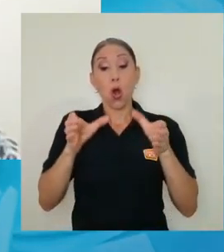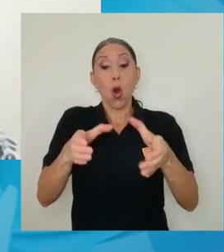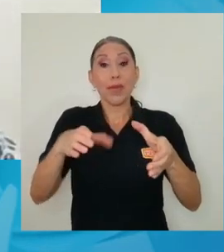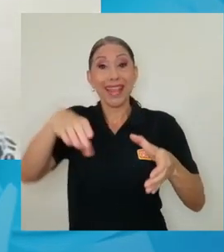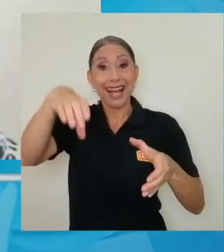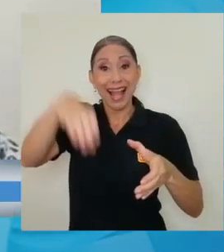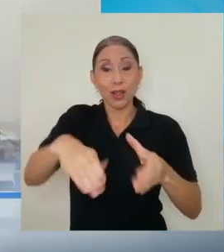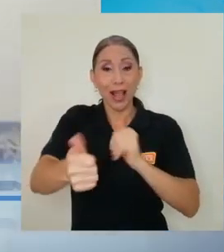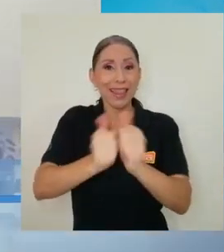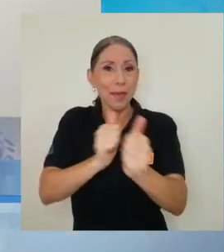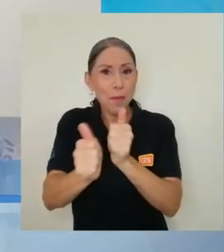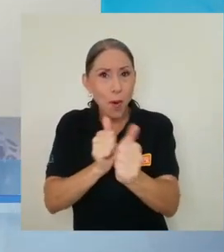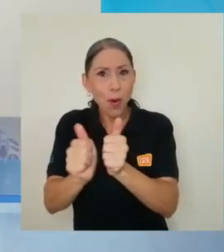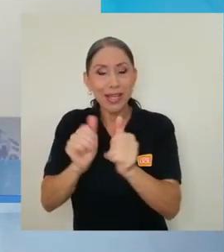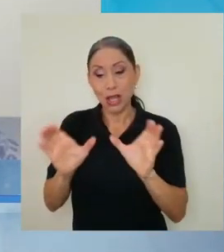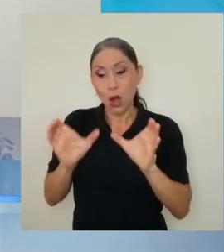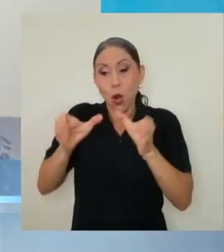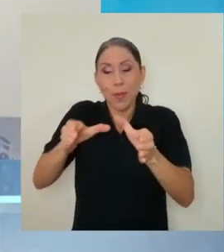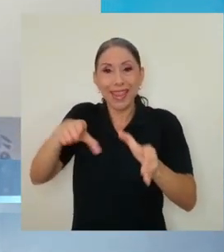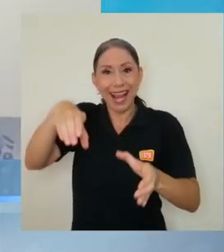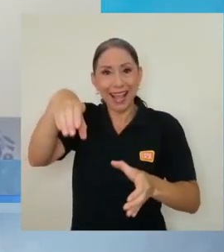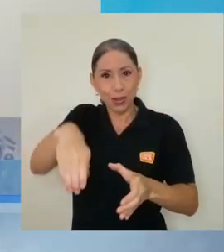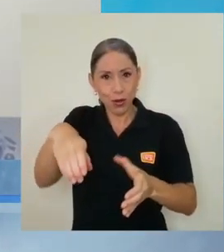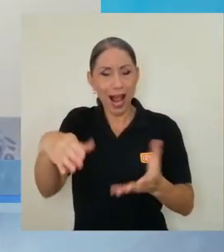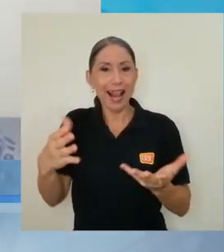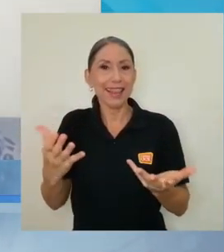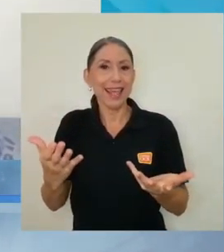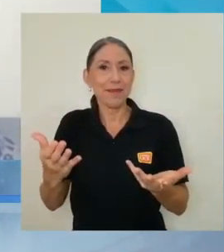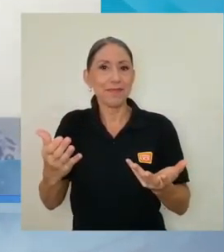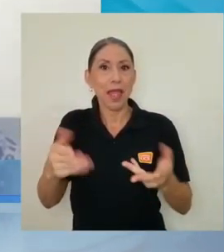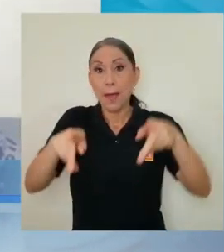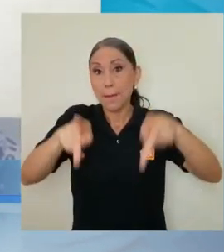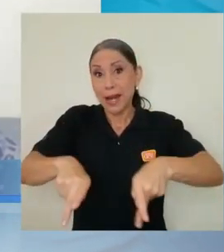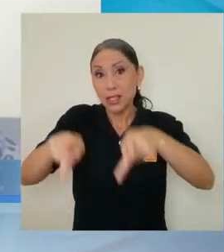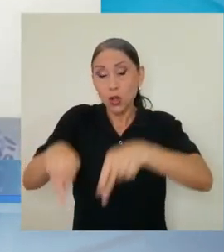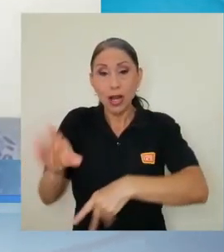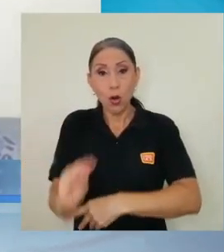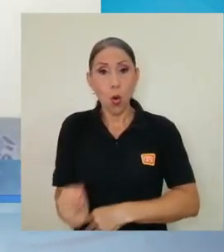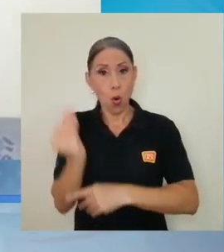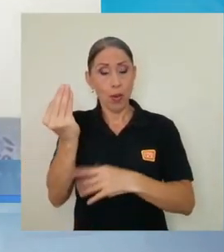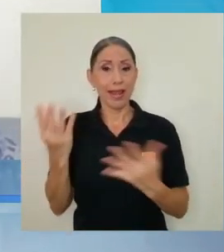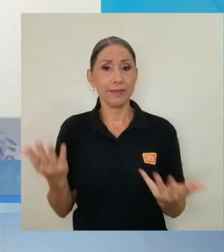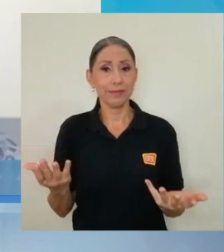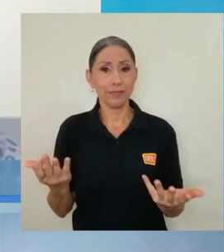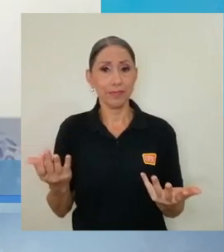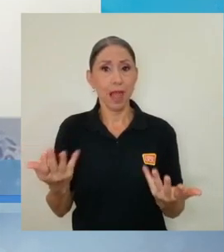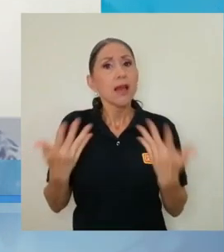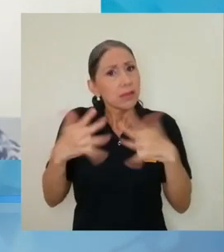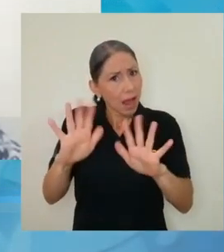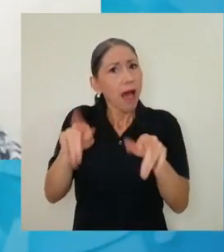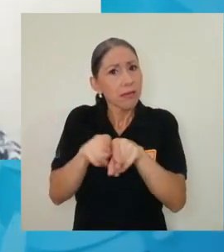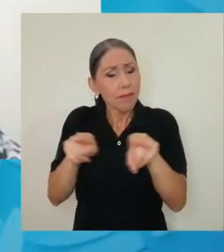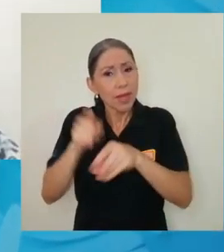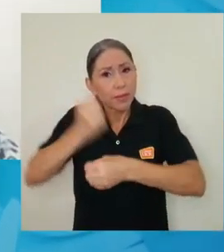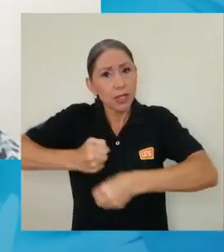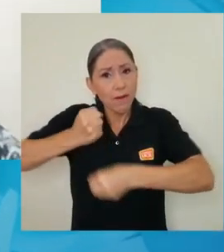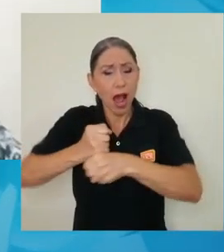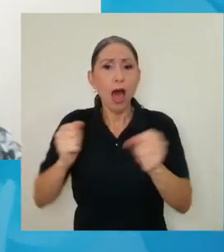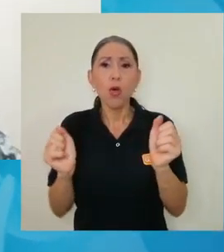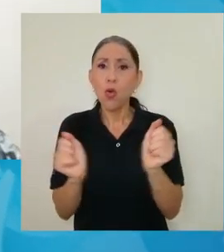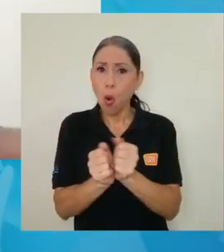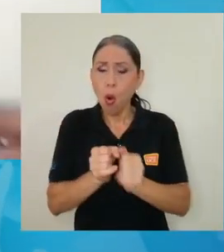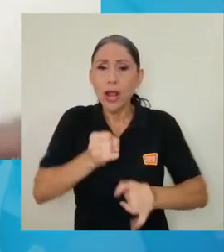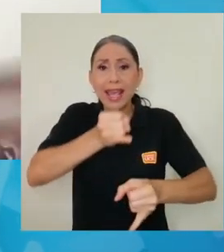comités cantonales de deporte, comités cantonales de persona joven. Hemos trabajado también